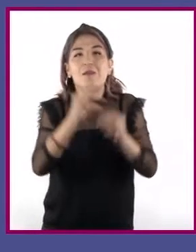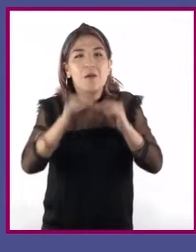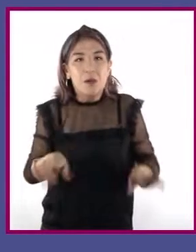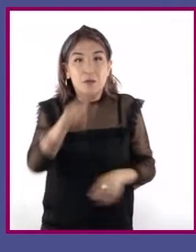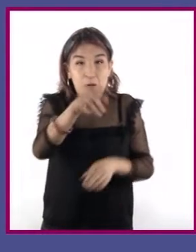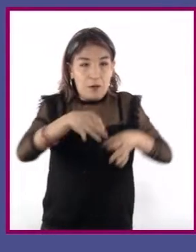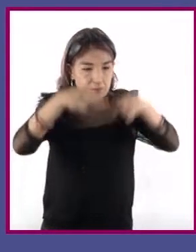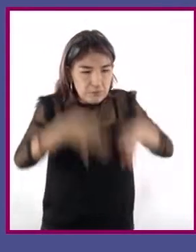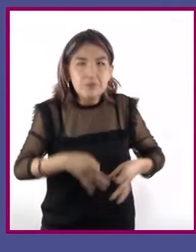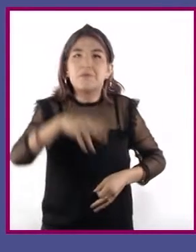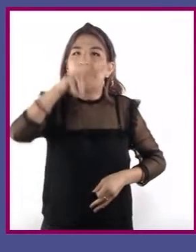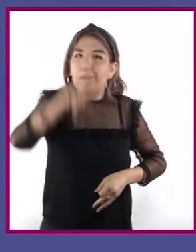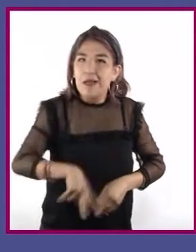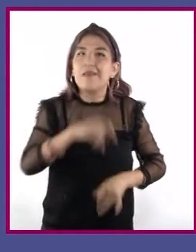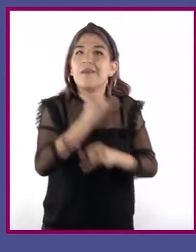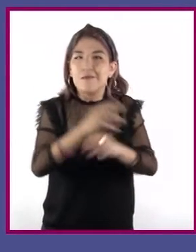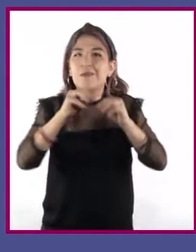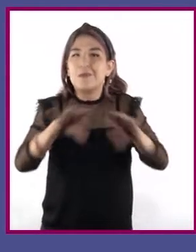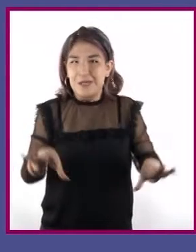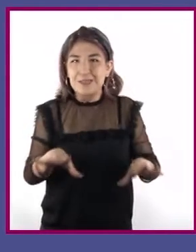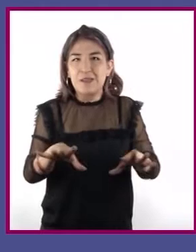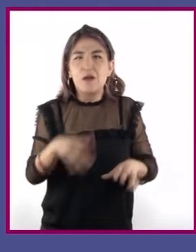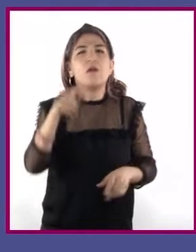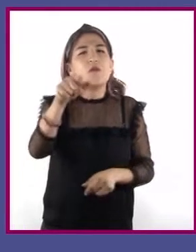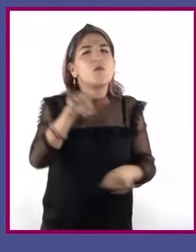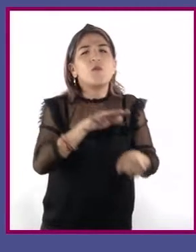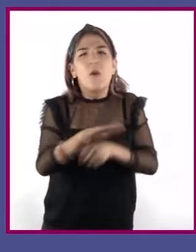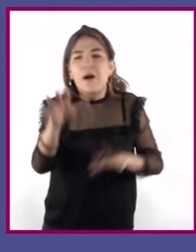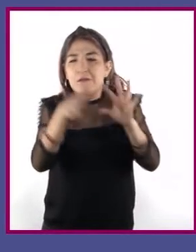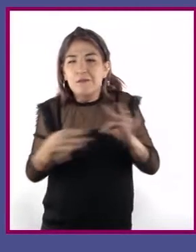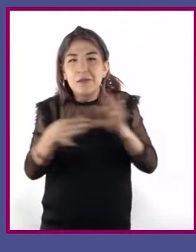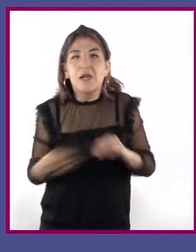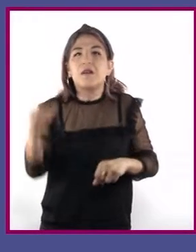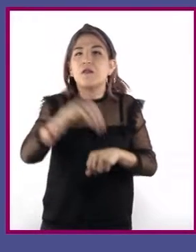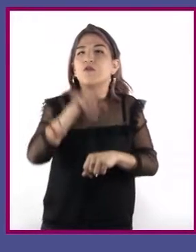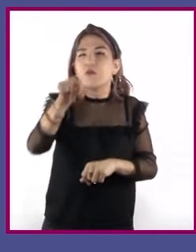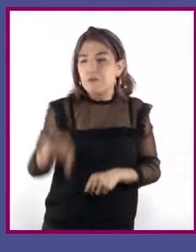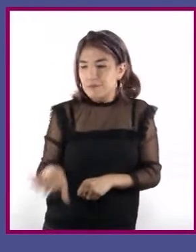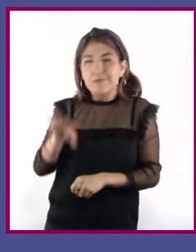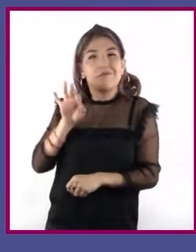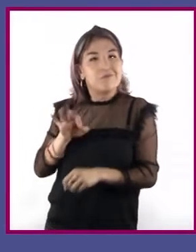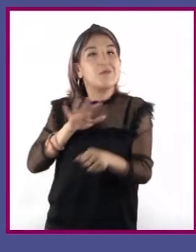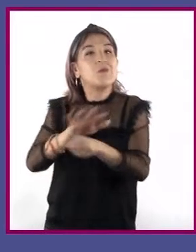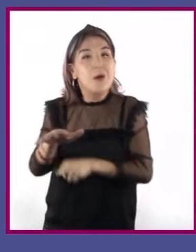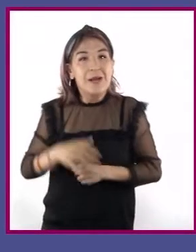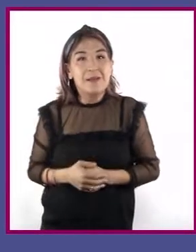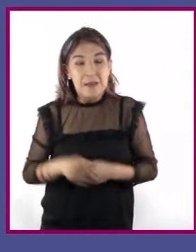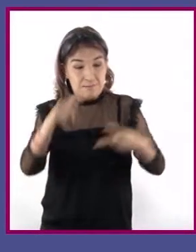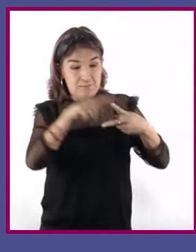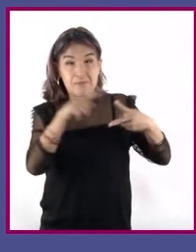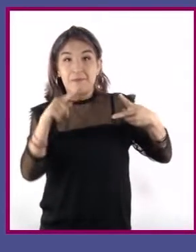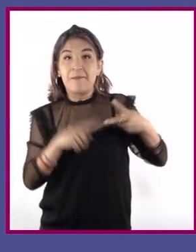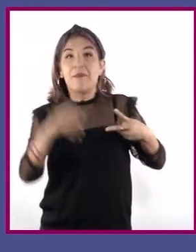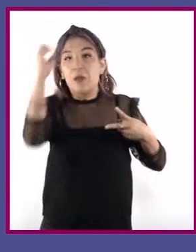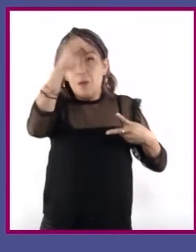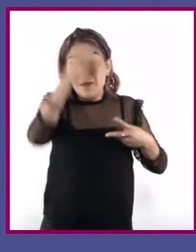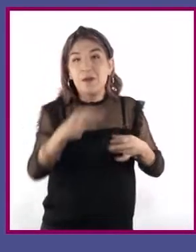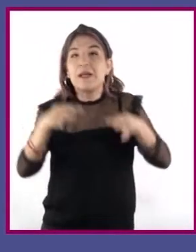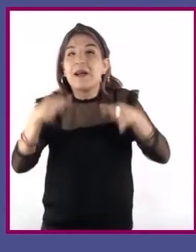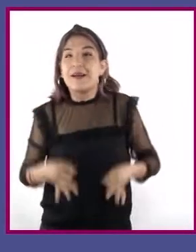en hechos y datos precisos. ¿Cuáles argumentos seleccionaron? Entre hechos y opiniones,